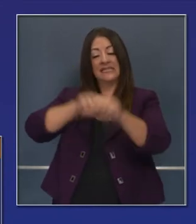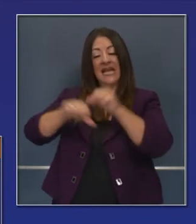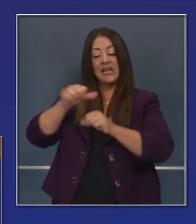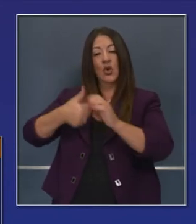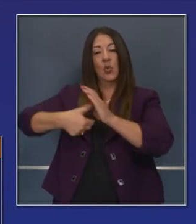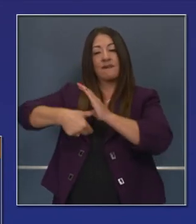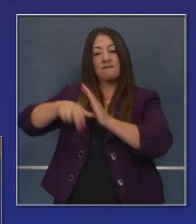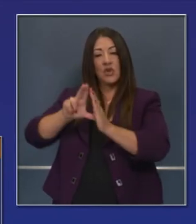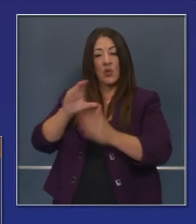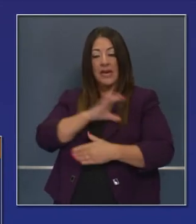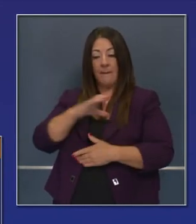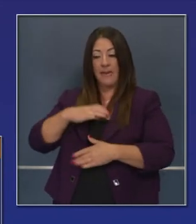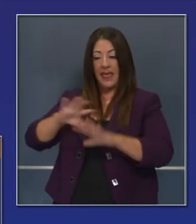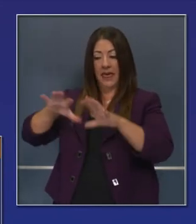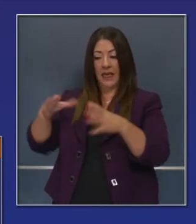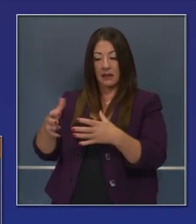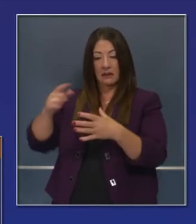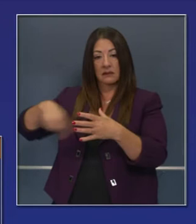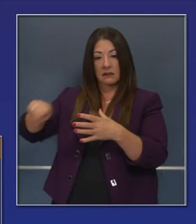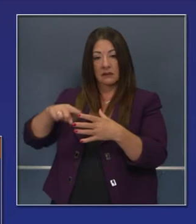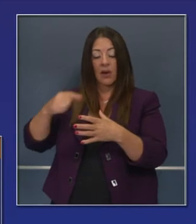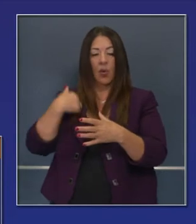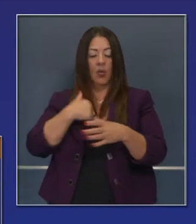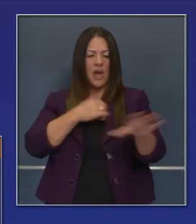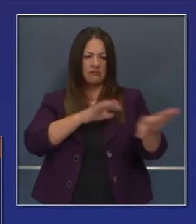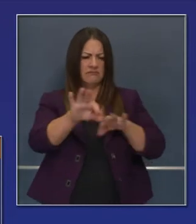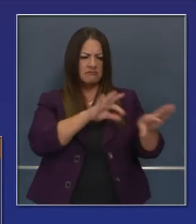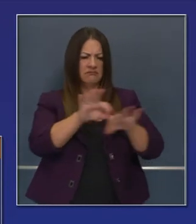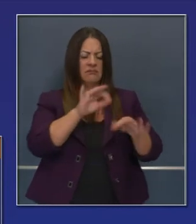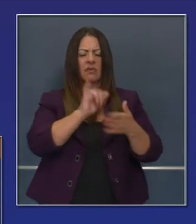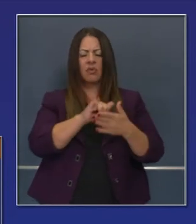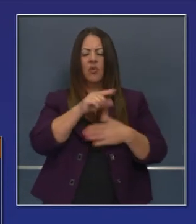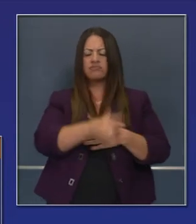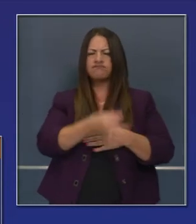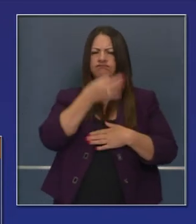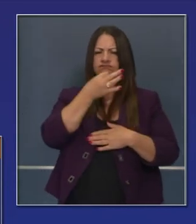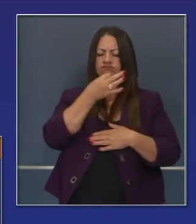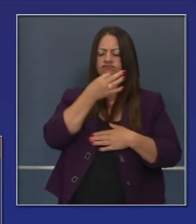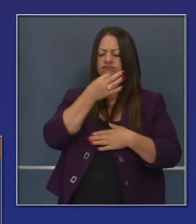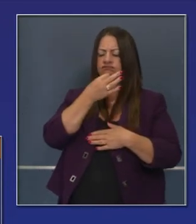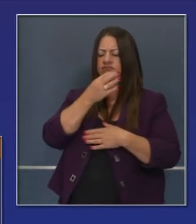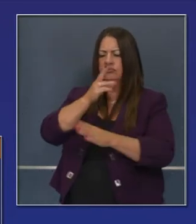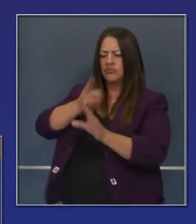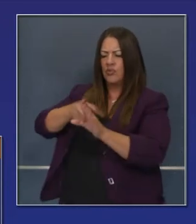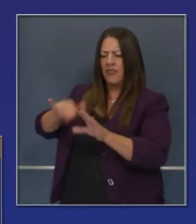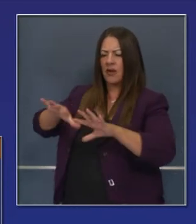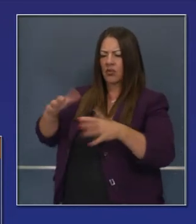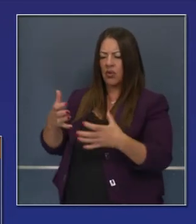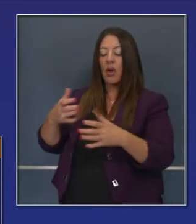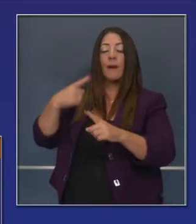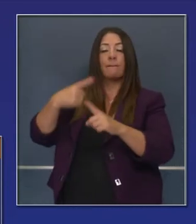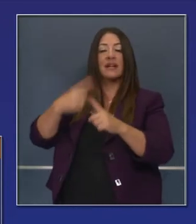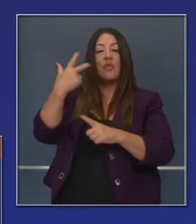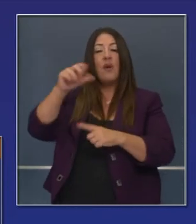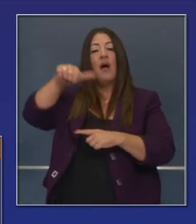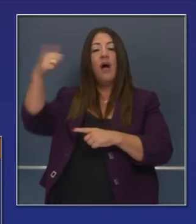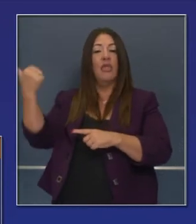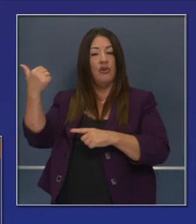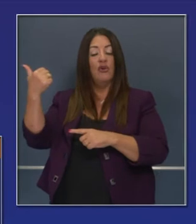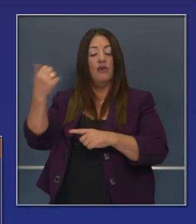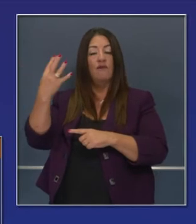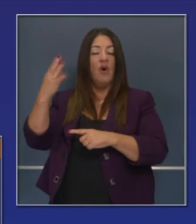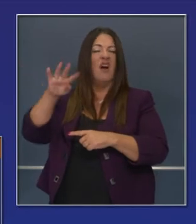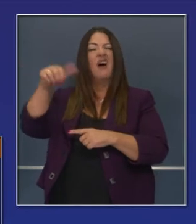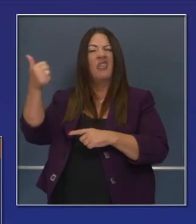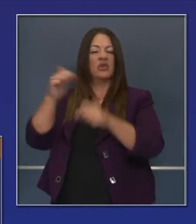de Revisión de Seguridad Científica hizo en California. Ahora se une a este grupo cuatro otros expertos de